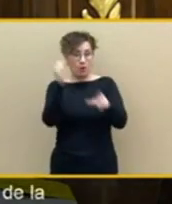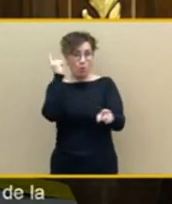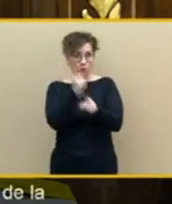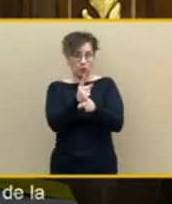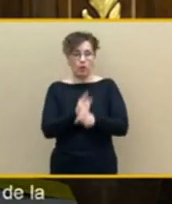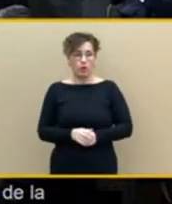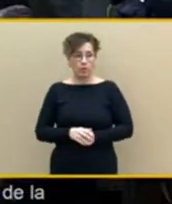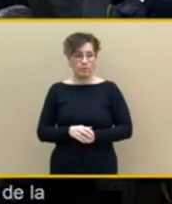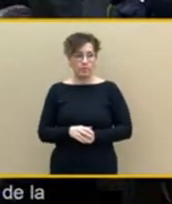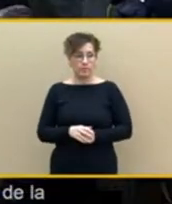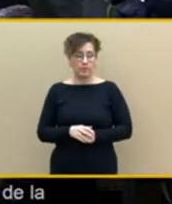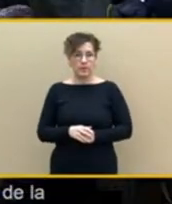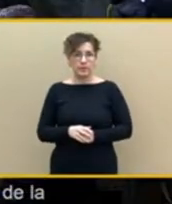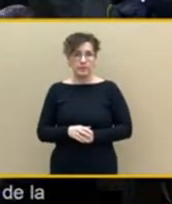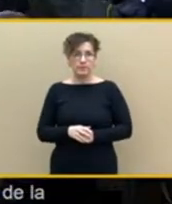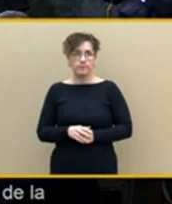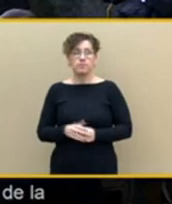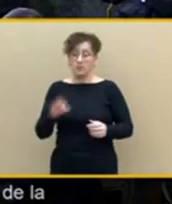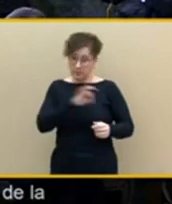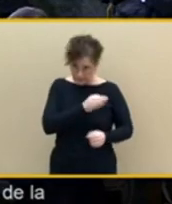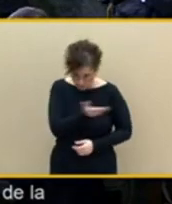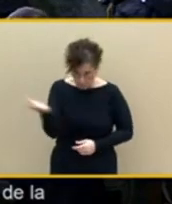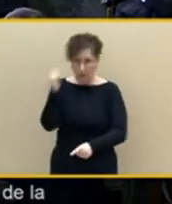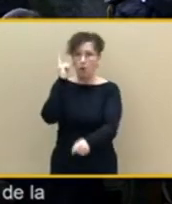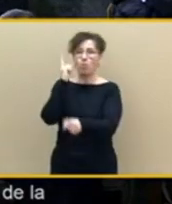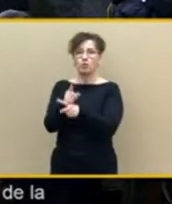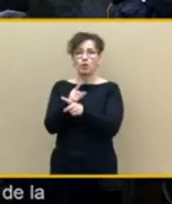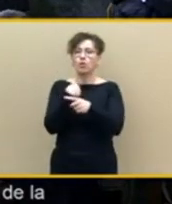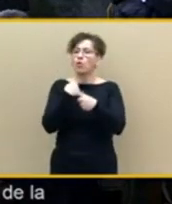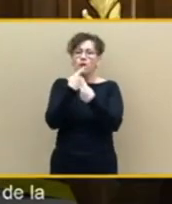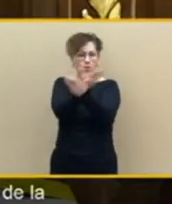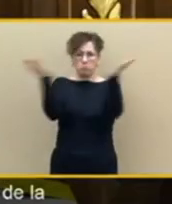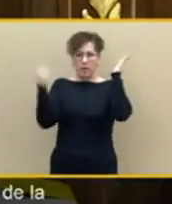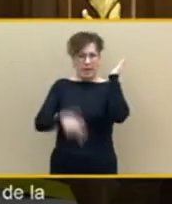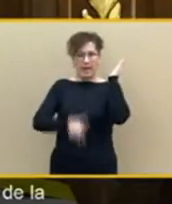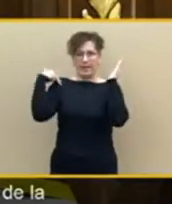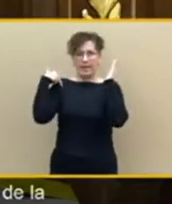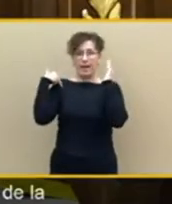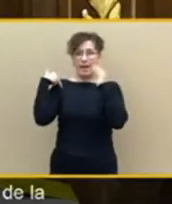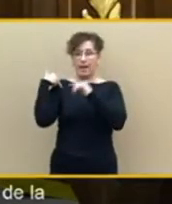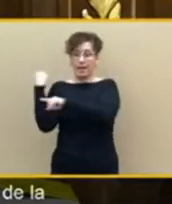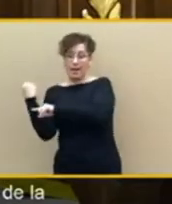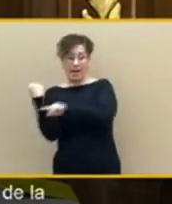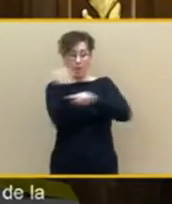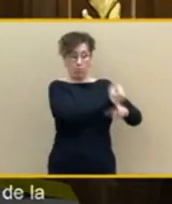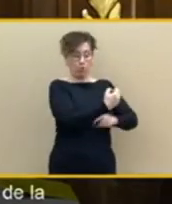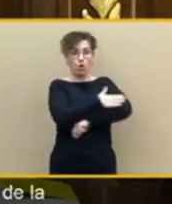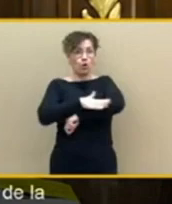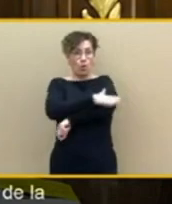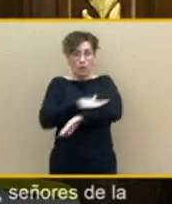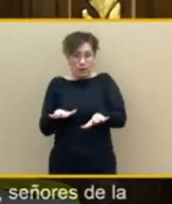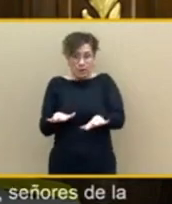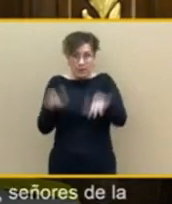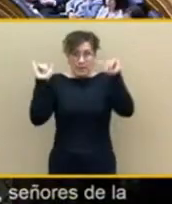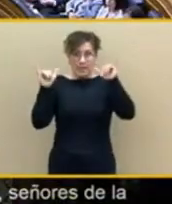porque además ni aunque quiera ser rotundo expresarse de manera rotunda ya su voz que tampoco da para mucho es que